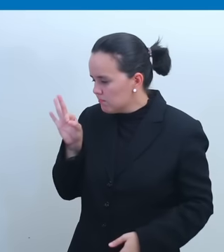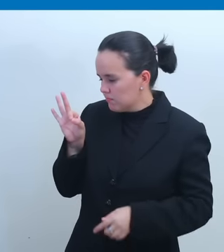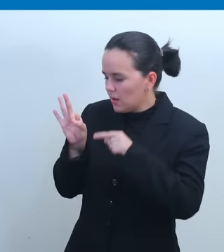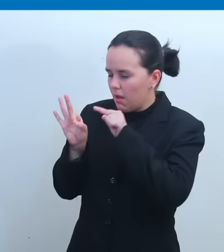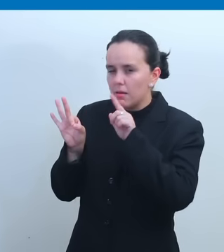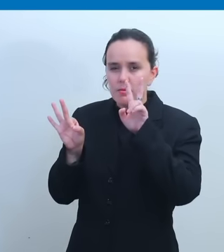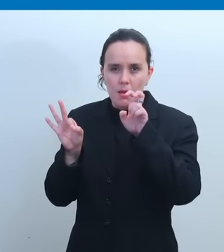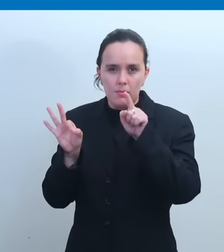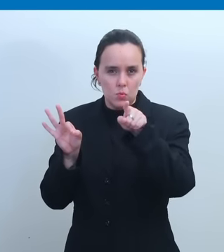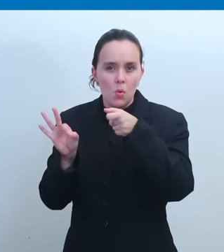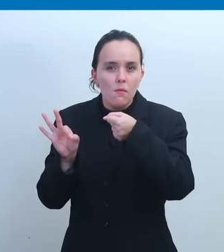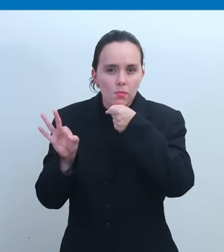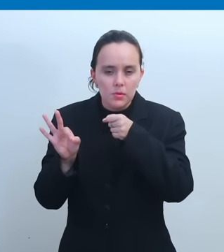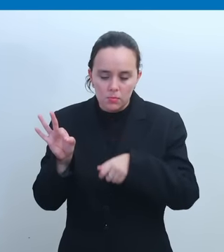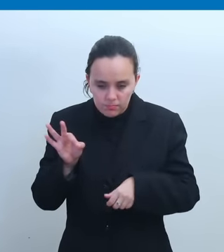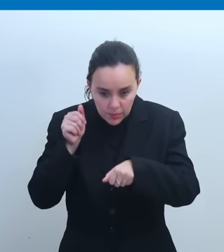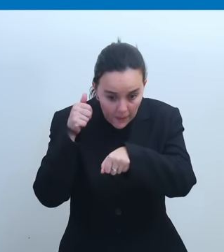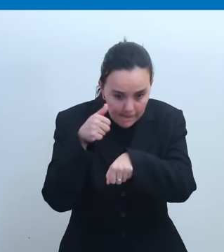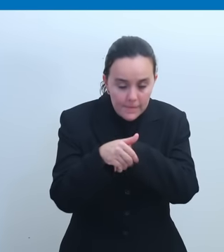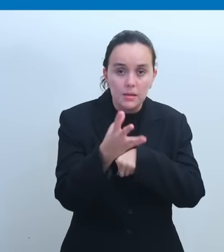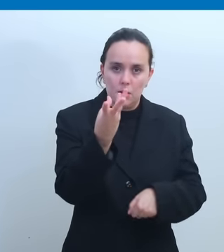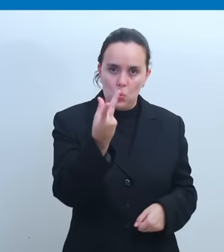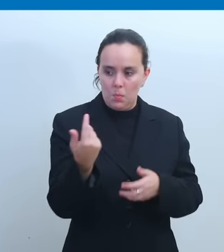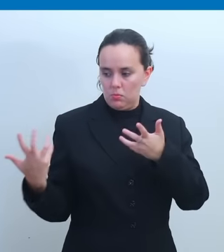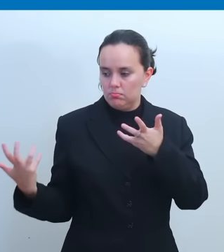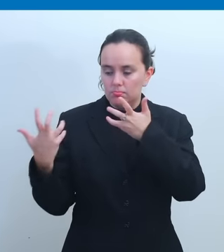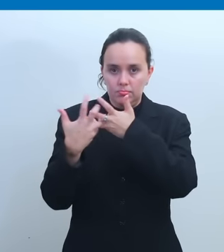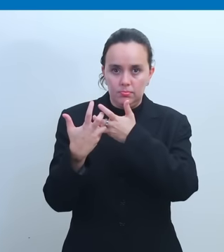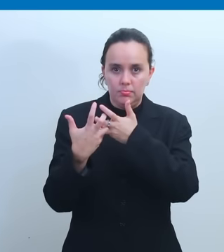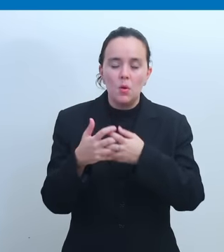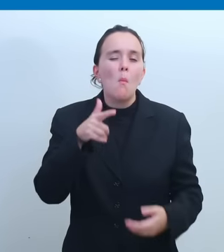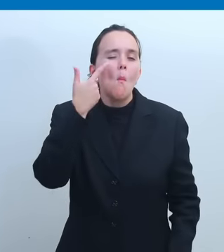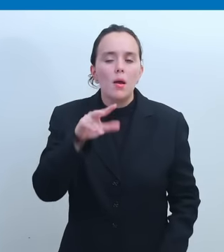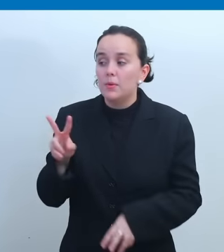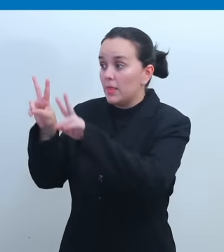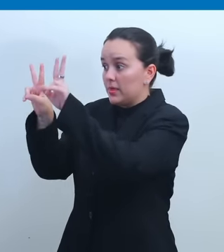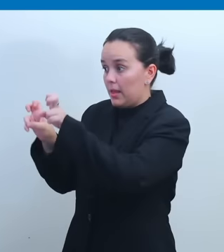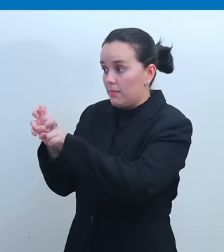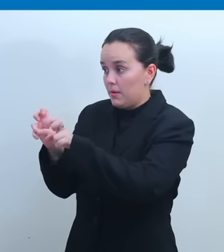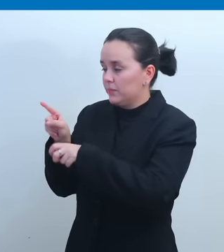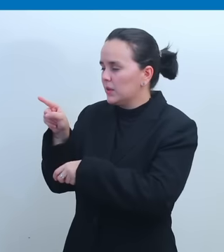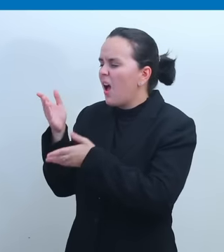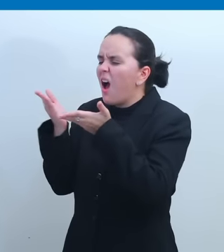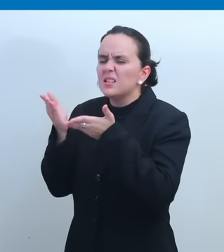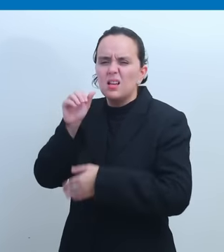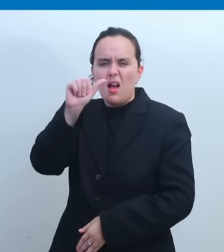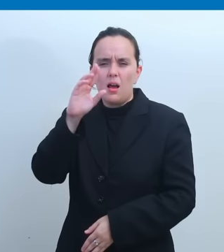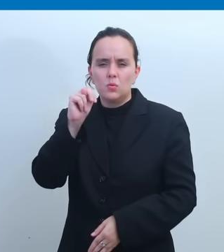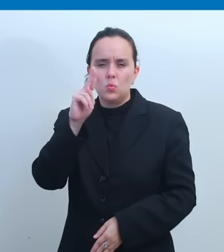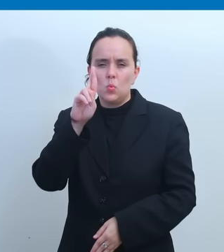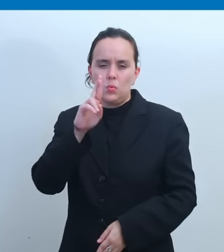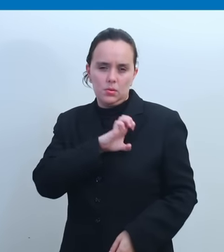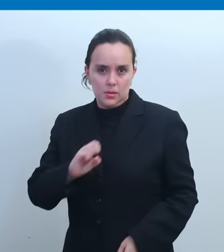correspondiente al tema que más se apegue a la información que estás buscando. Por ejemplo, si quieres saber qué hace ACNUR en El